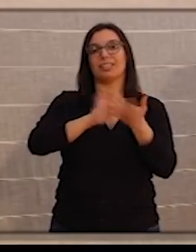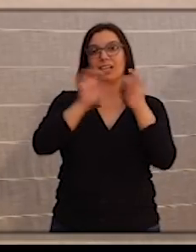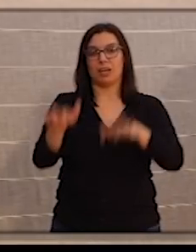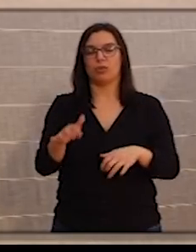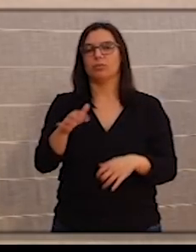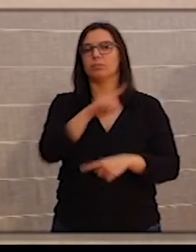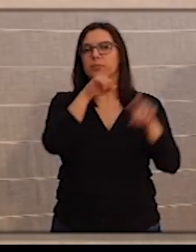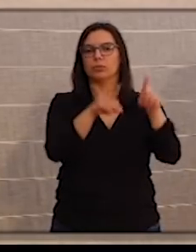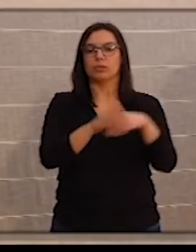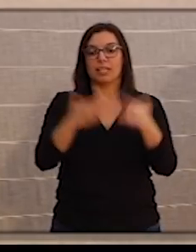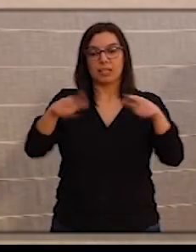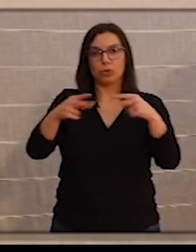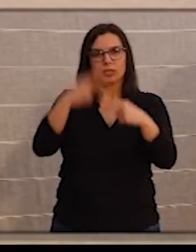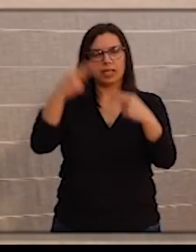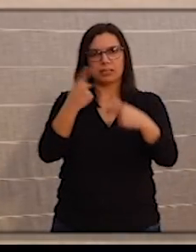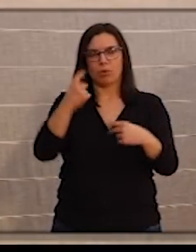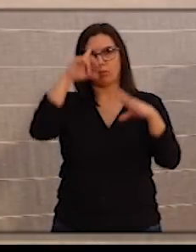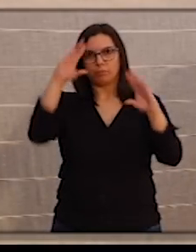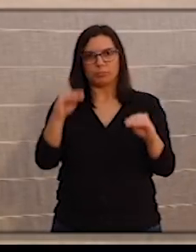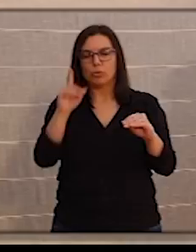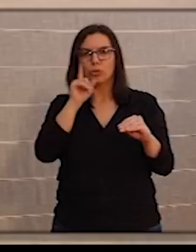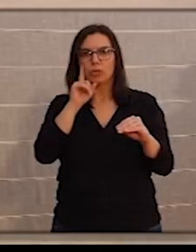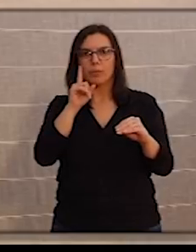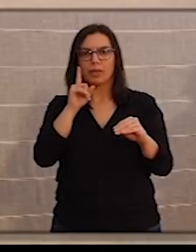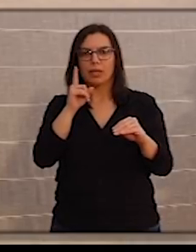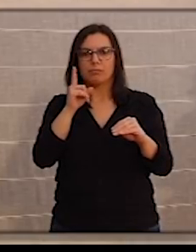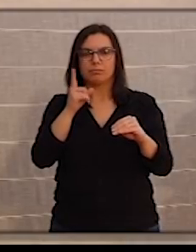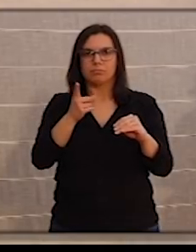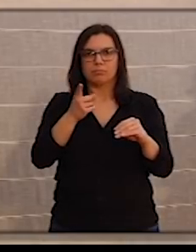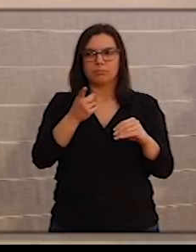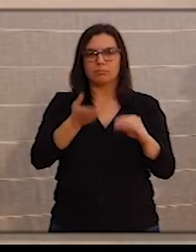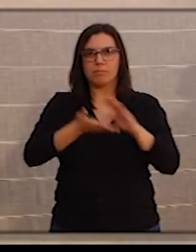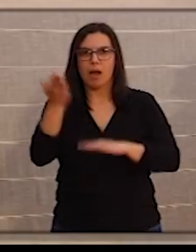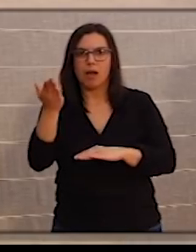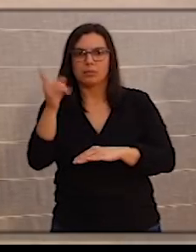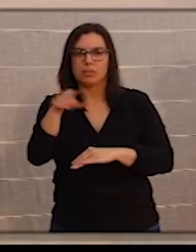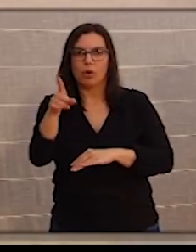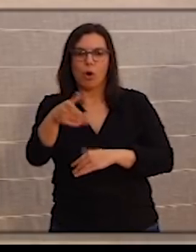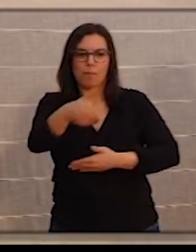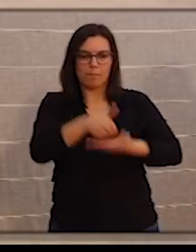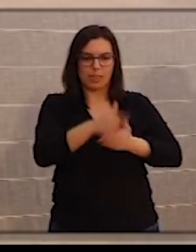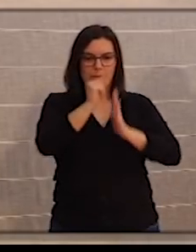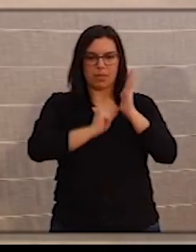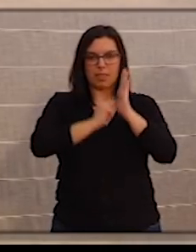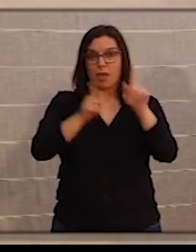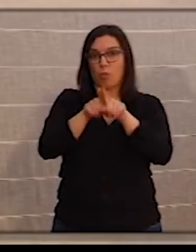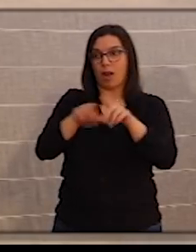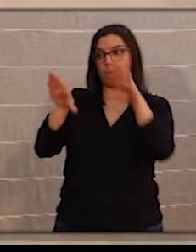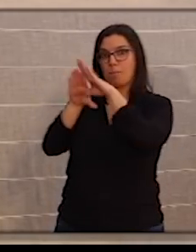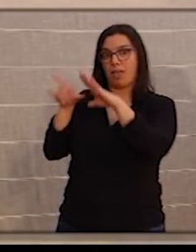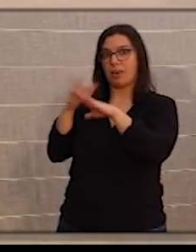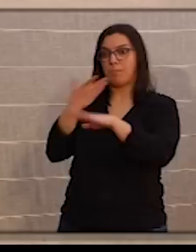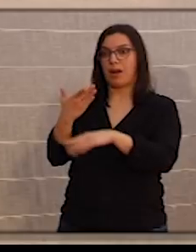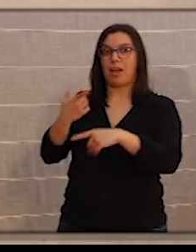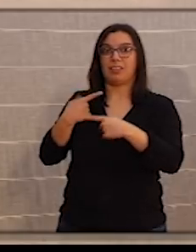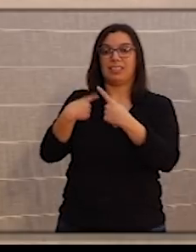del taxi está desconcertado. No sabe bien si debe o no debe salir y si se les va a pedir medidas como en Madrid, por ejemplo, con el traslado